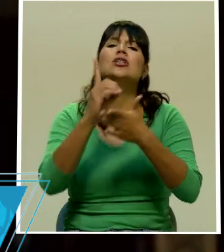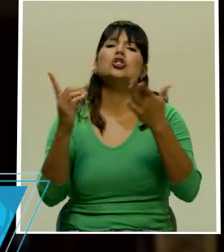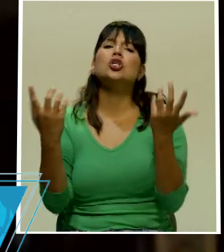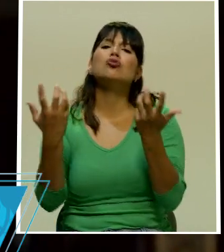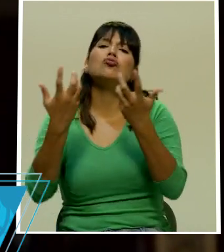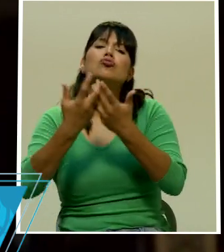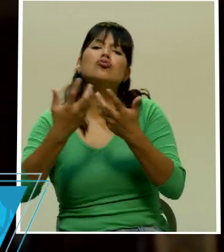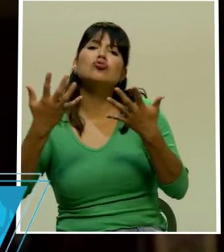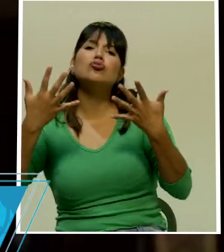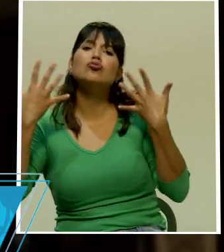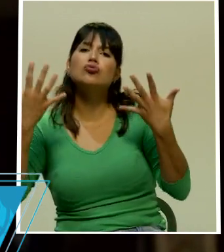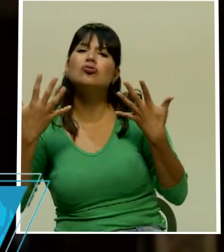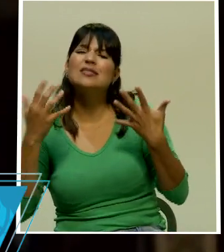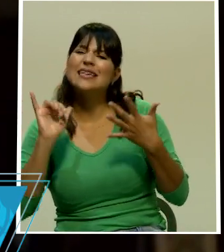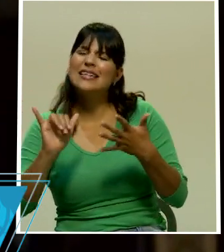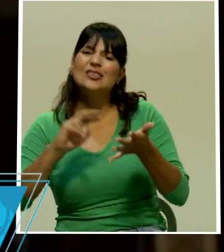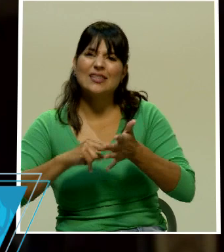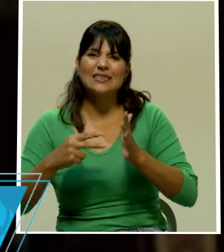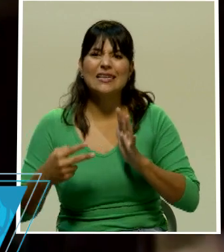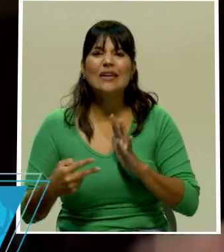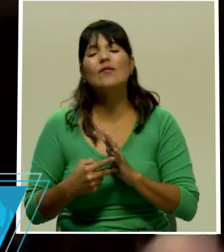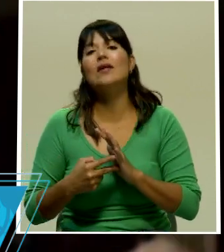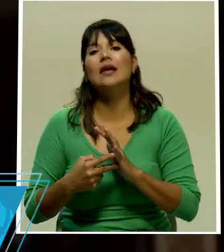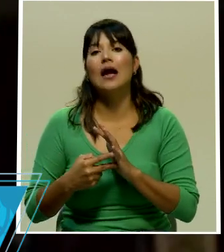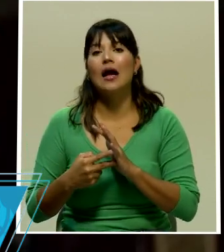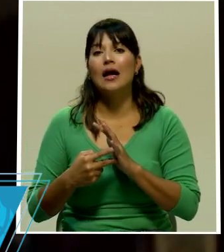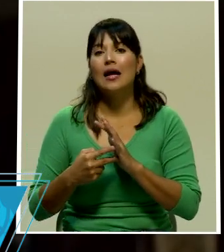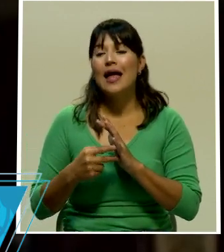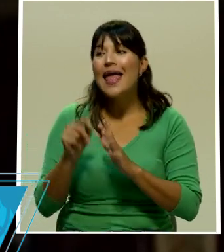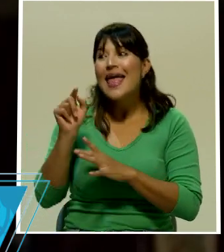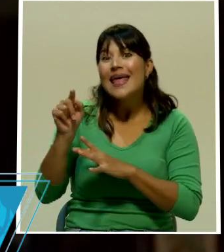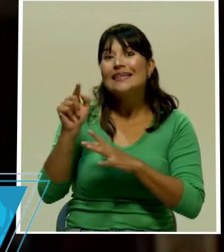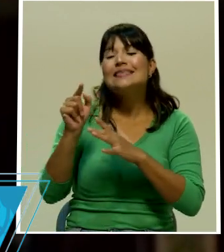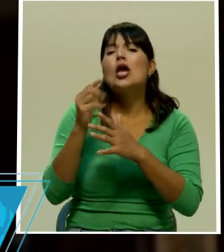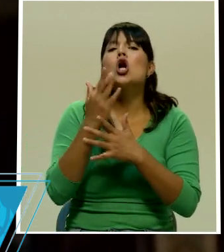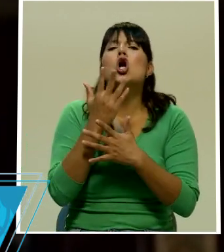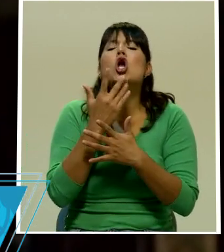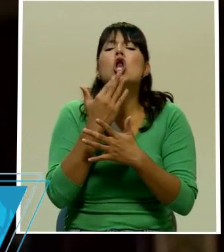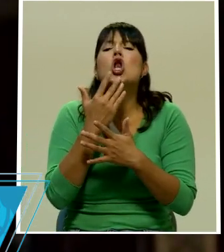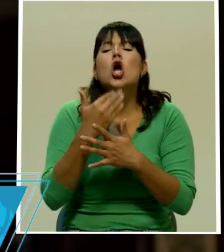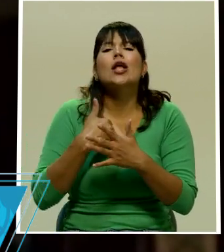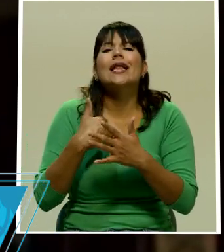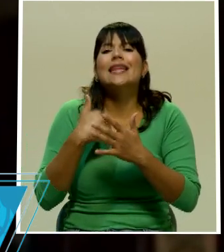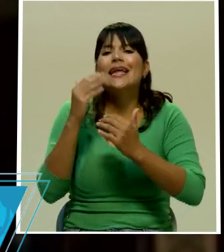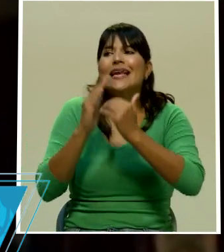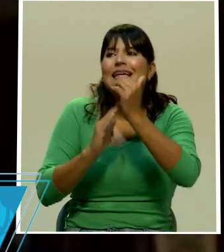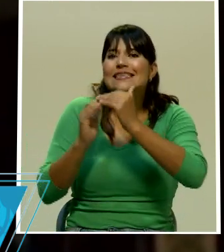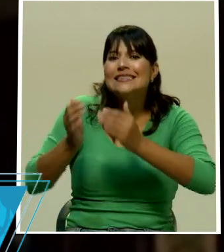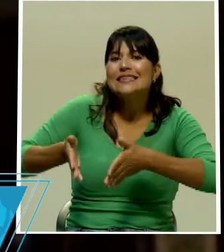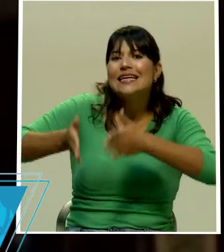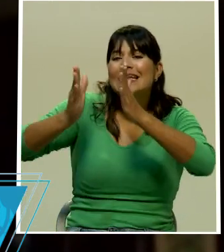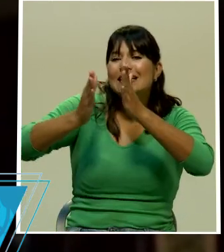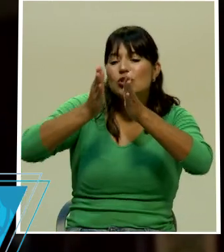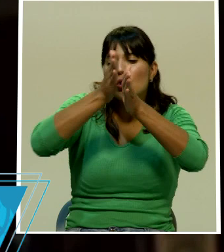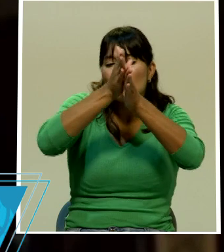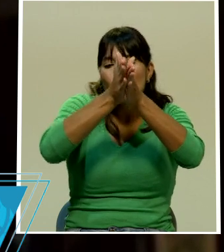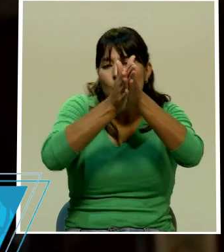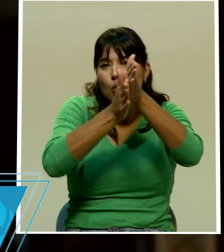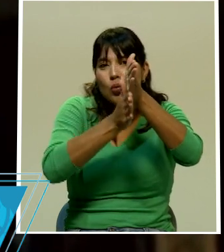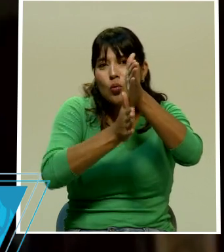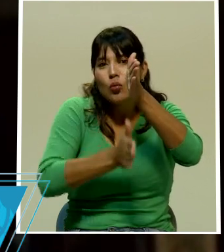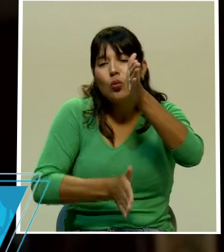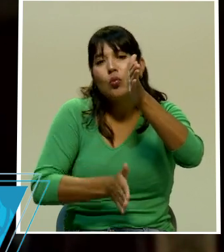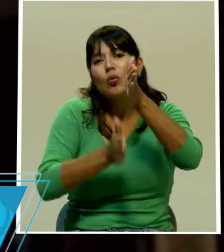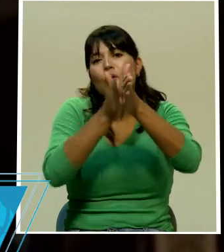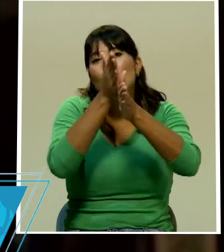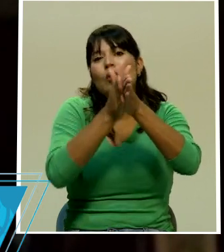y que quiere decir esto esa piel que tiene el edificio es un aislante térmico que va a